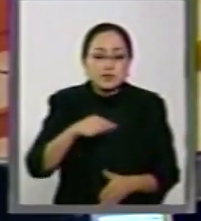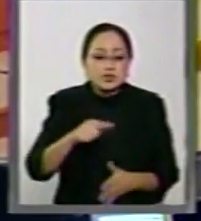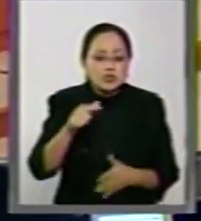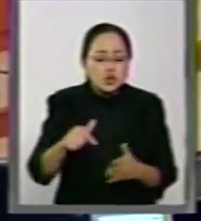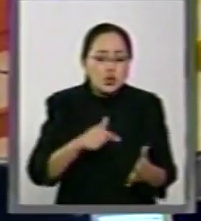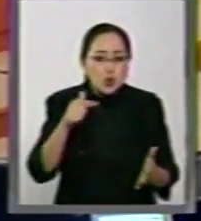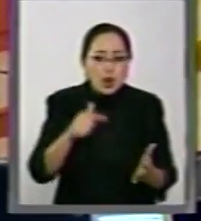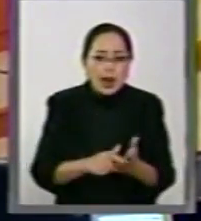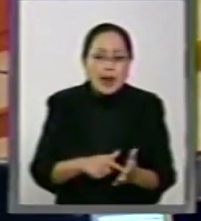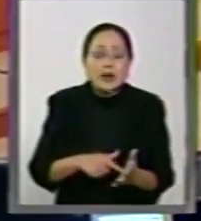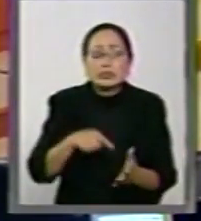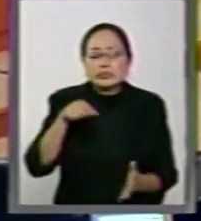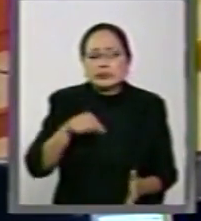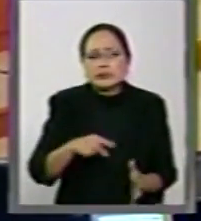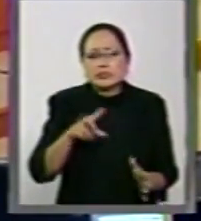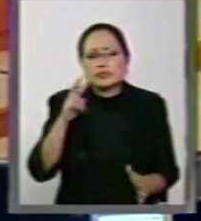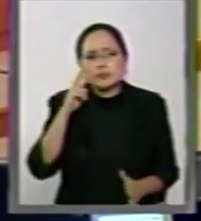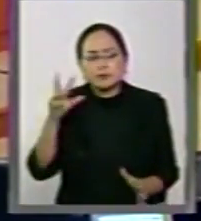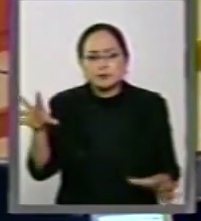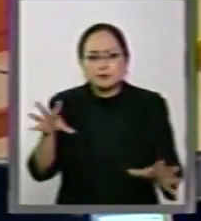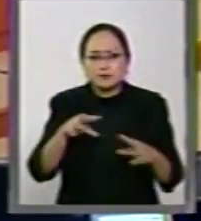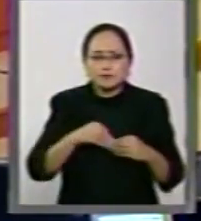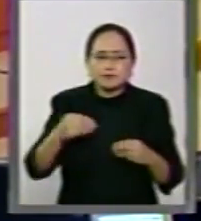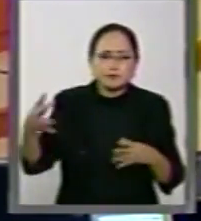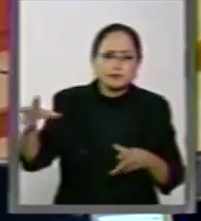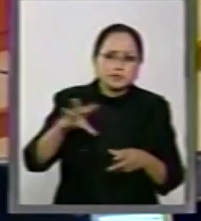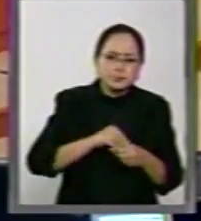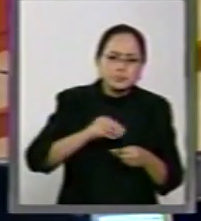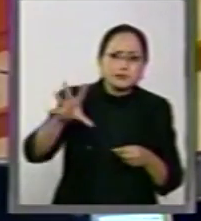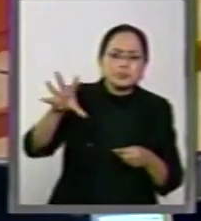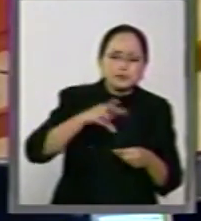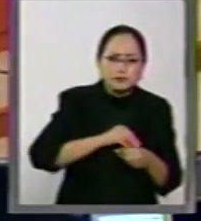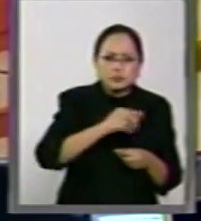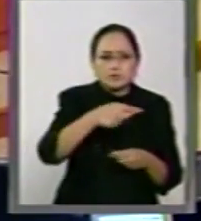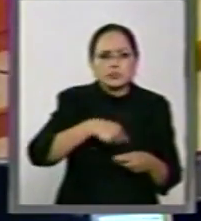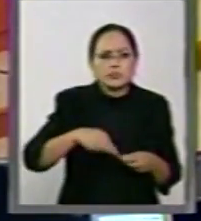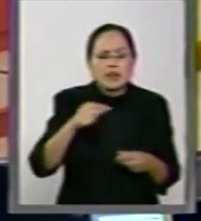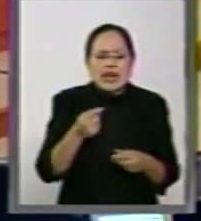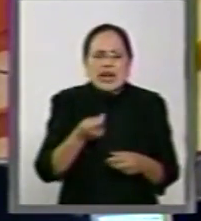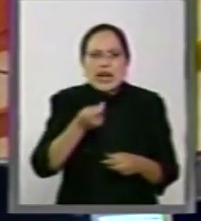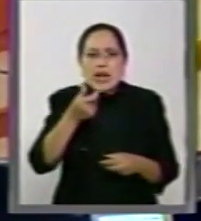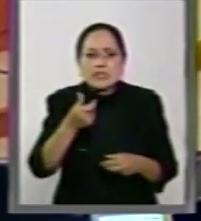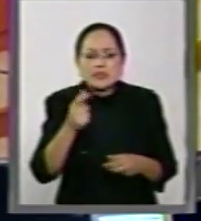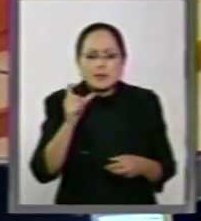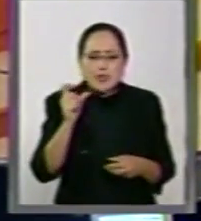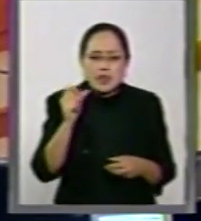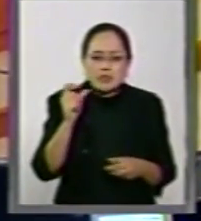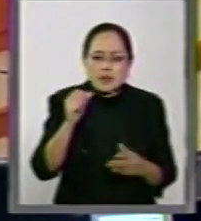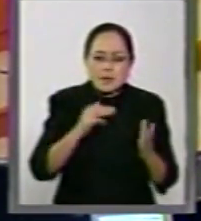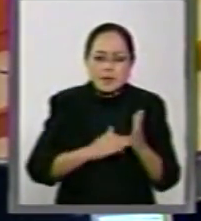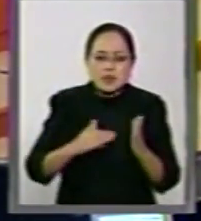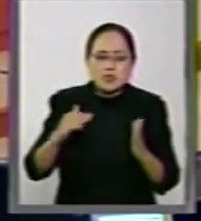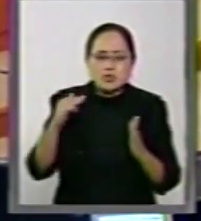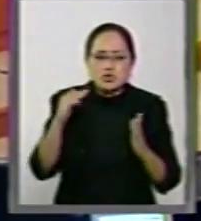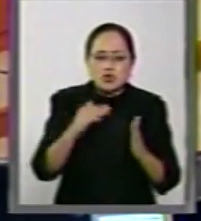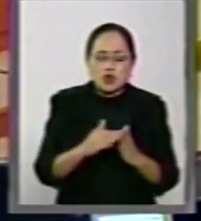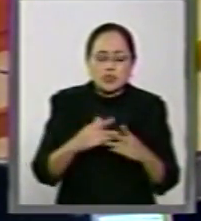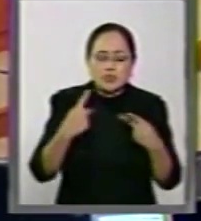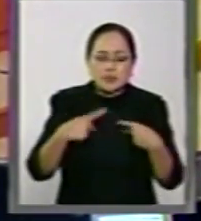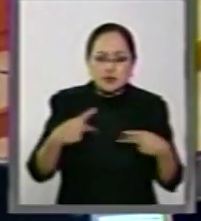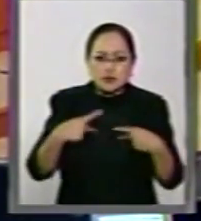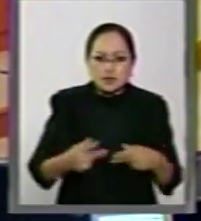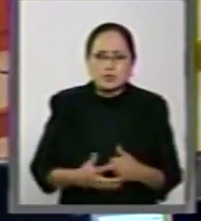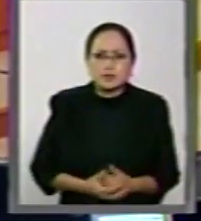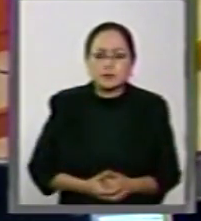metropolitana que alberga a casi 20 millones de habitantes.